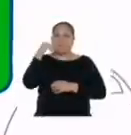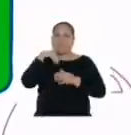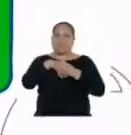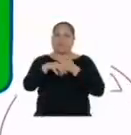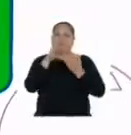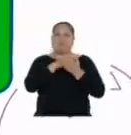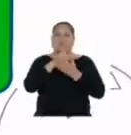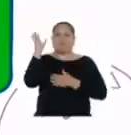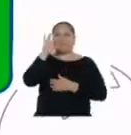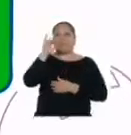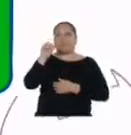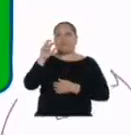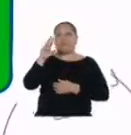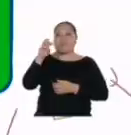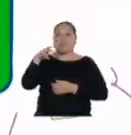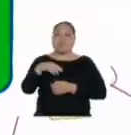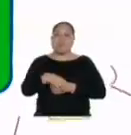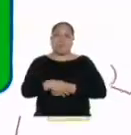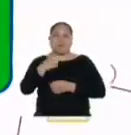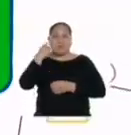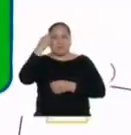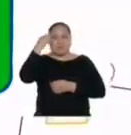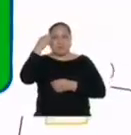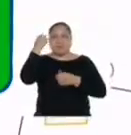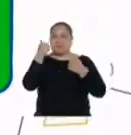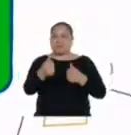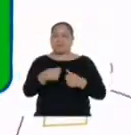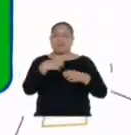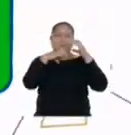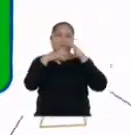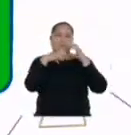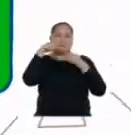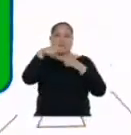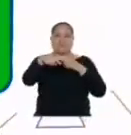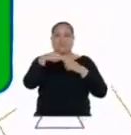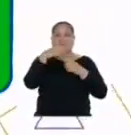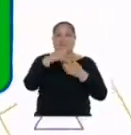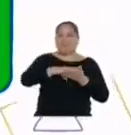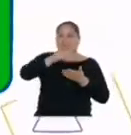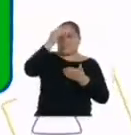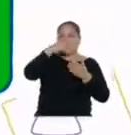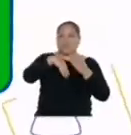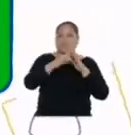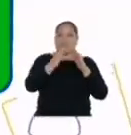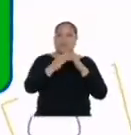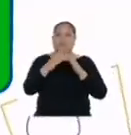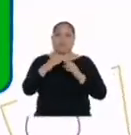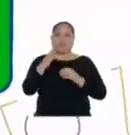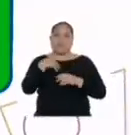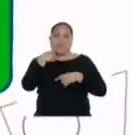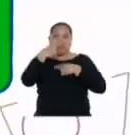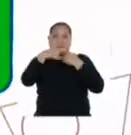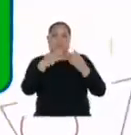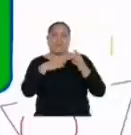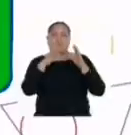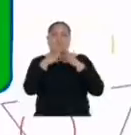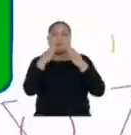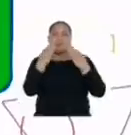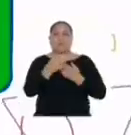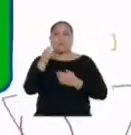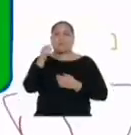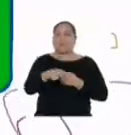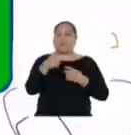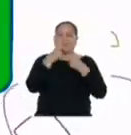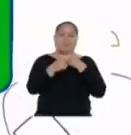Hola Yeremis, me parece genial que podamos conversar de esto en Aprendo en Casa. Te cuento que en mi familia la situación